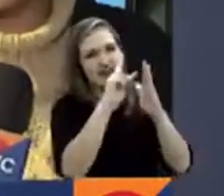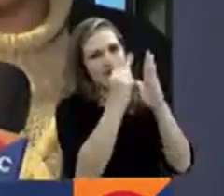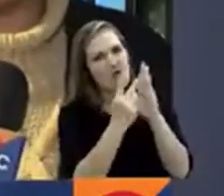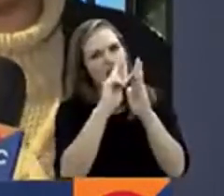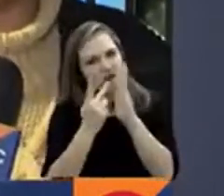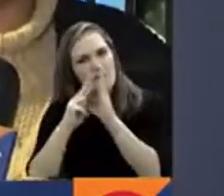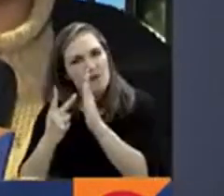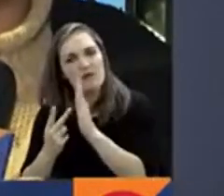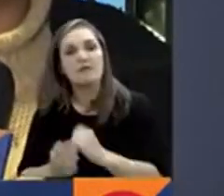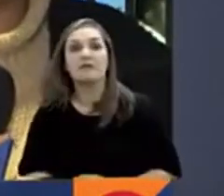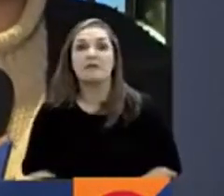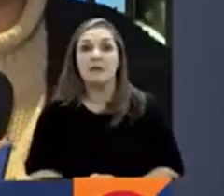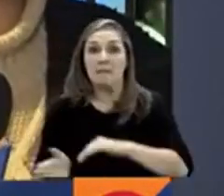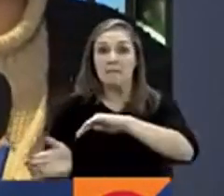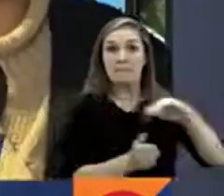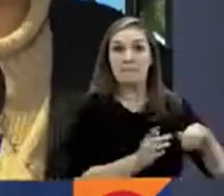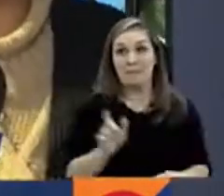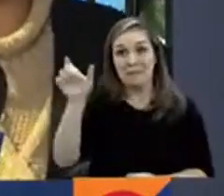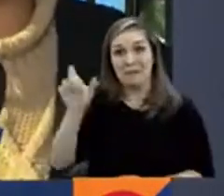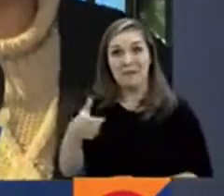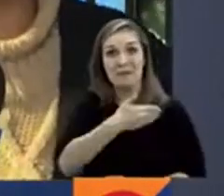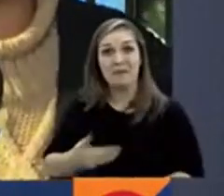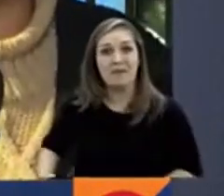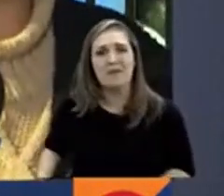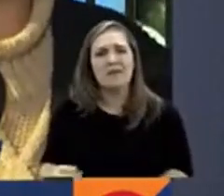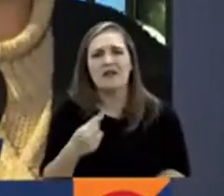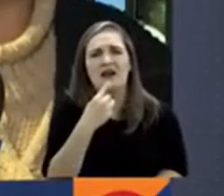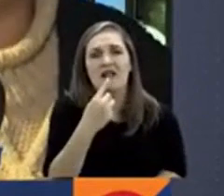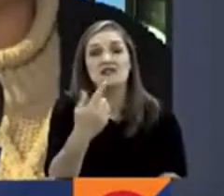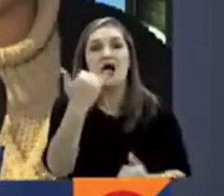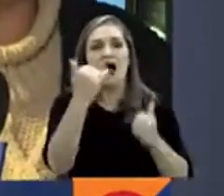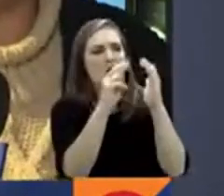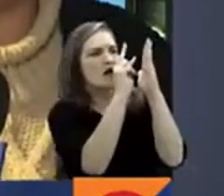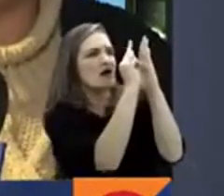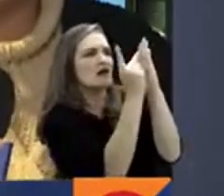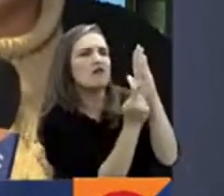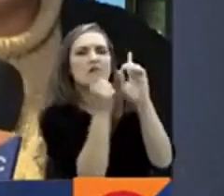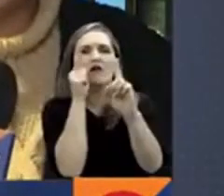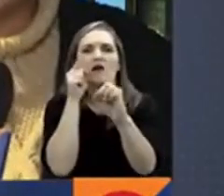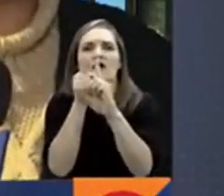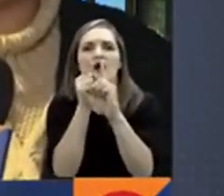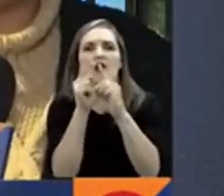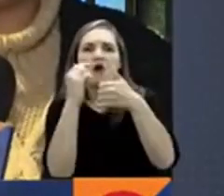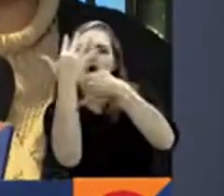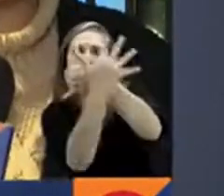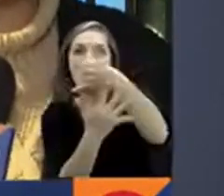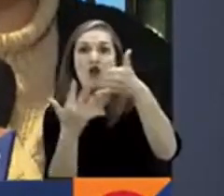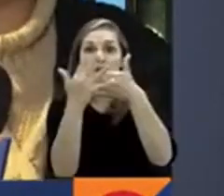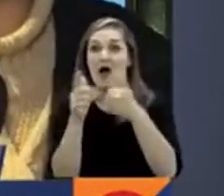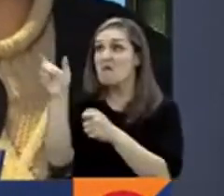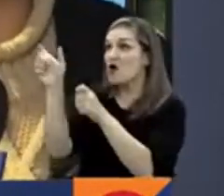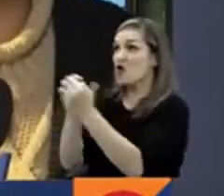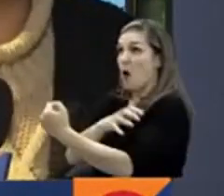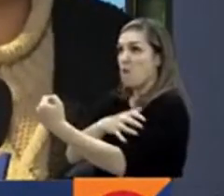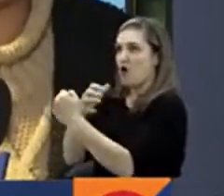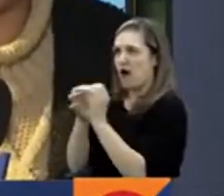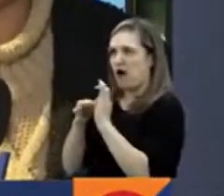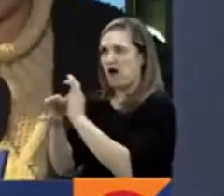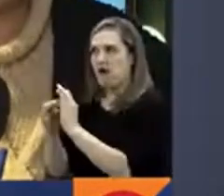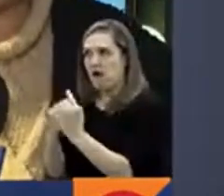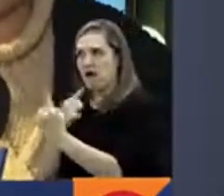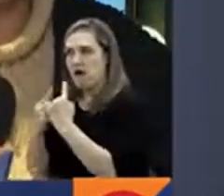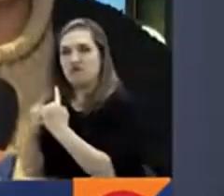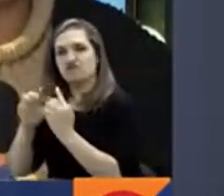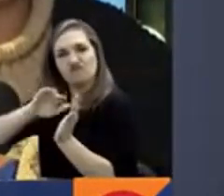Por otro lado, el primer mandatario dijo que estas reformas están volcadas a Colombia, al pueblo y no a los poderosos, esto con el fin de que Colombia